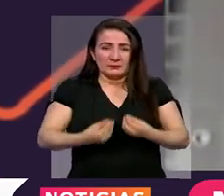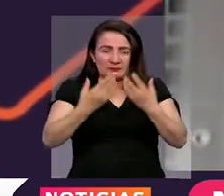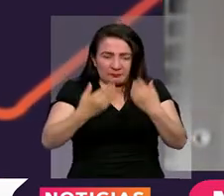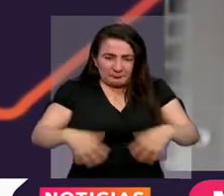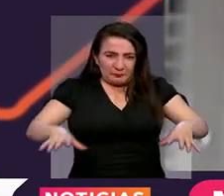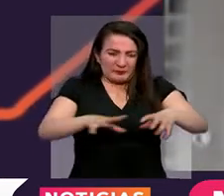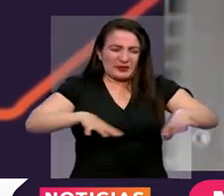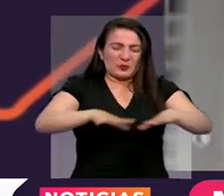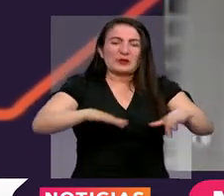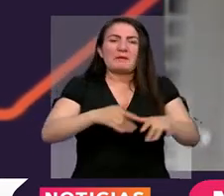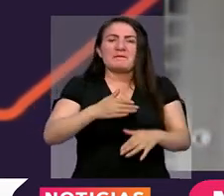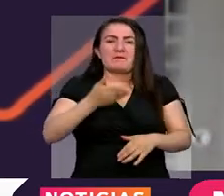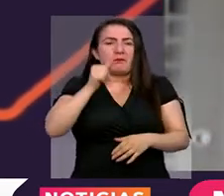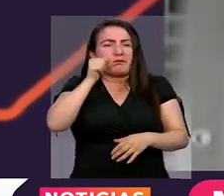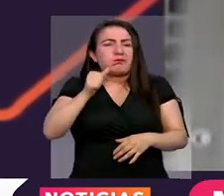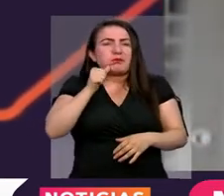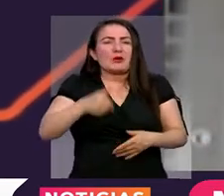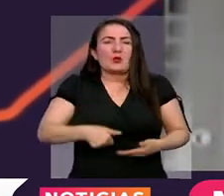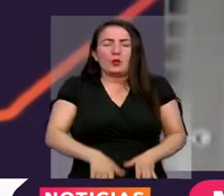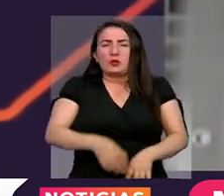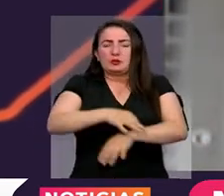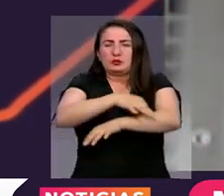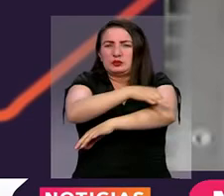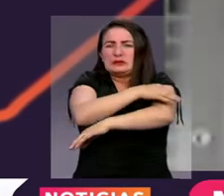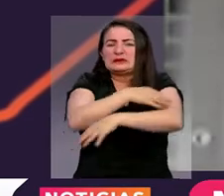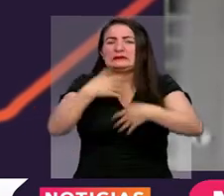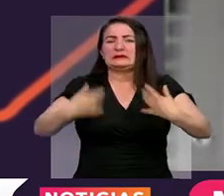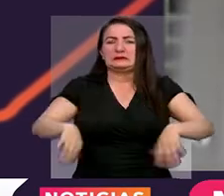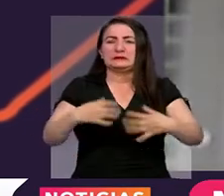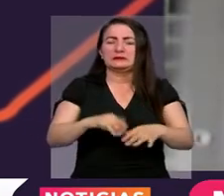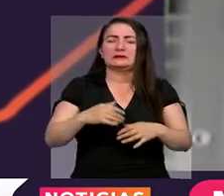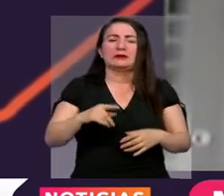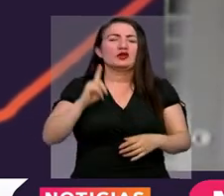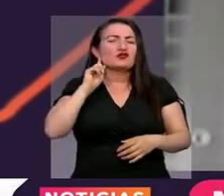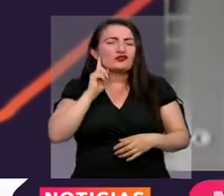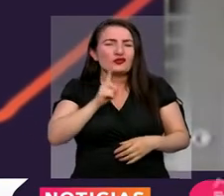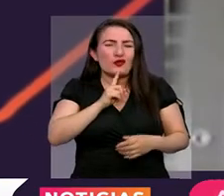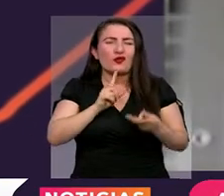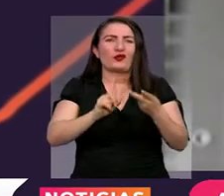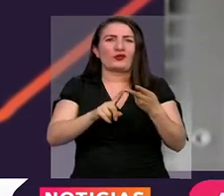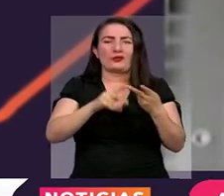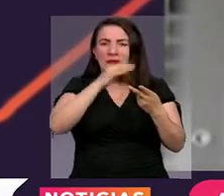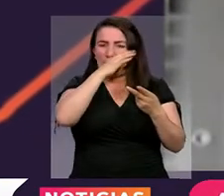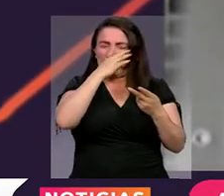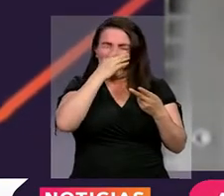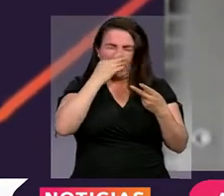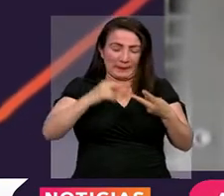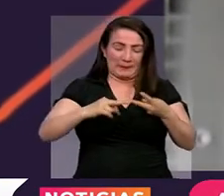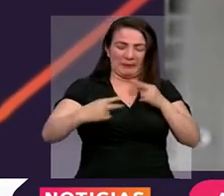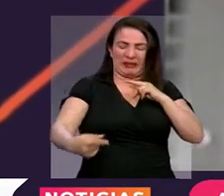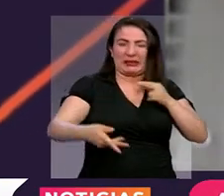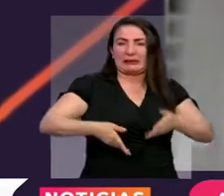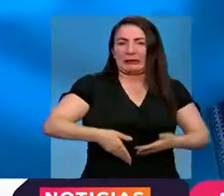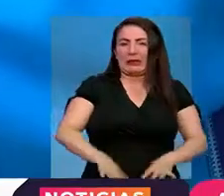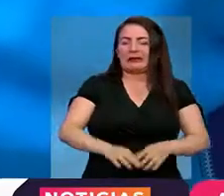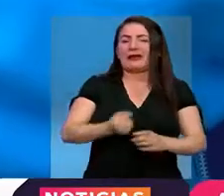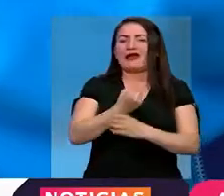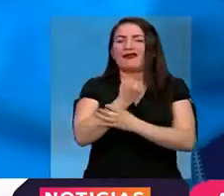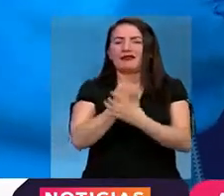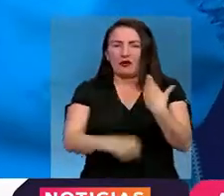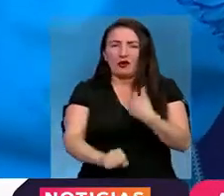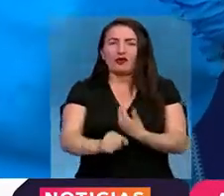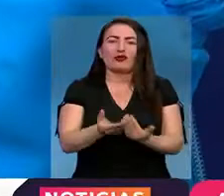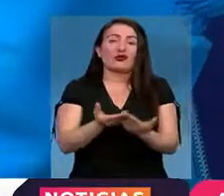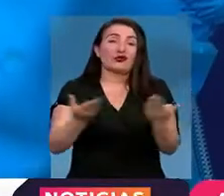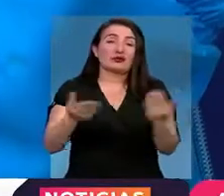cuando está la madre embarazada y tiene una rubeola, causan sordera, causan malformaciones, inclusive abortos. Una